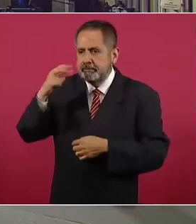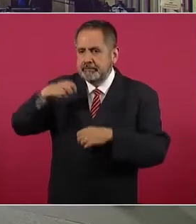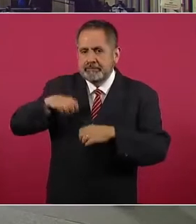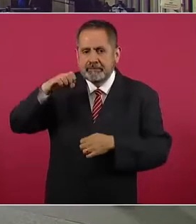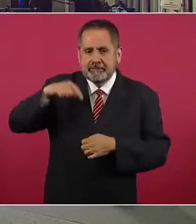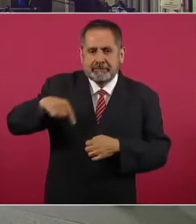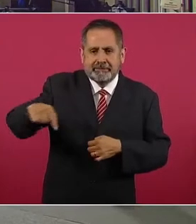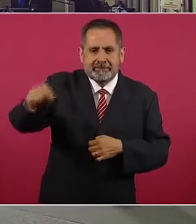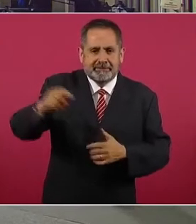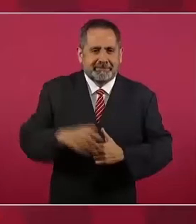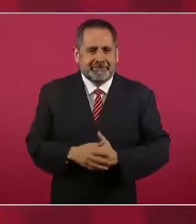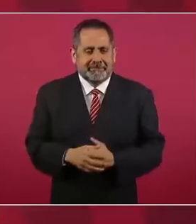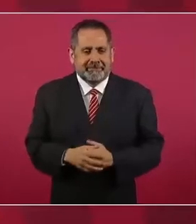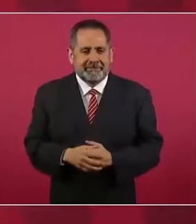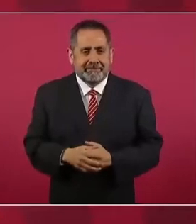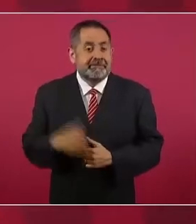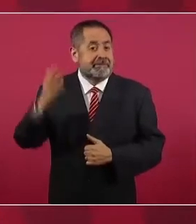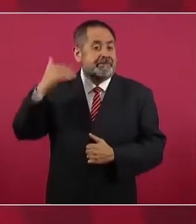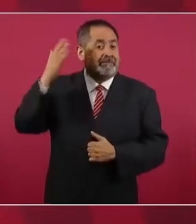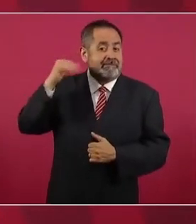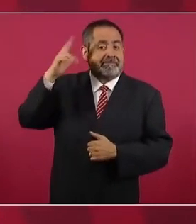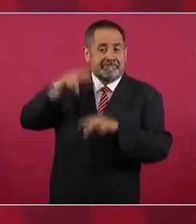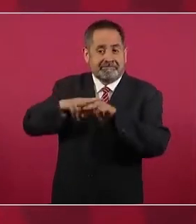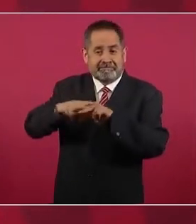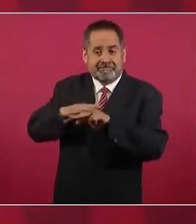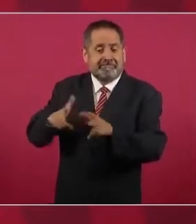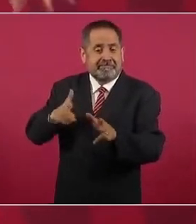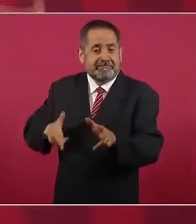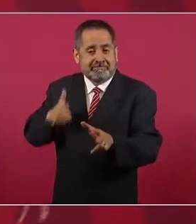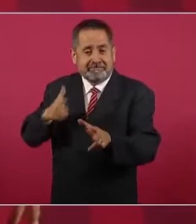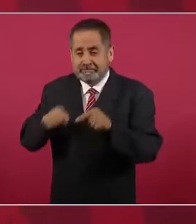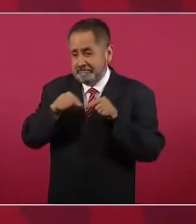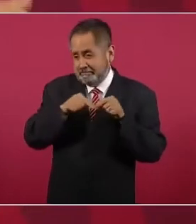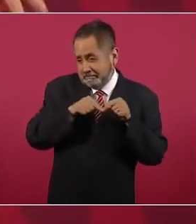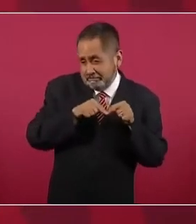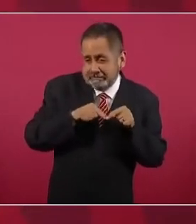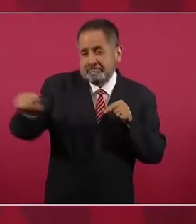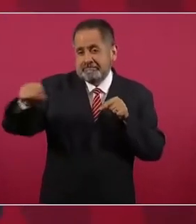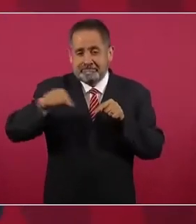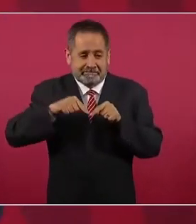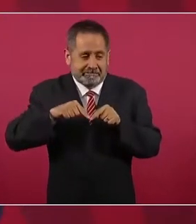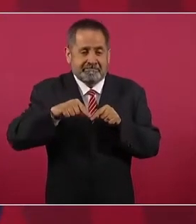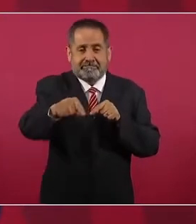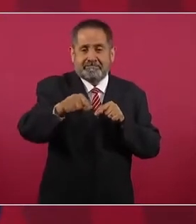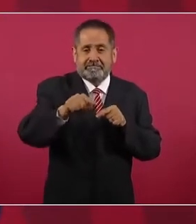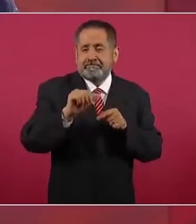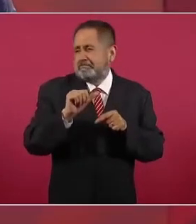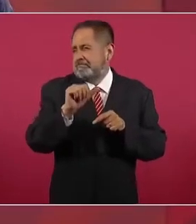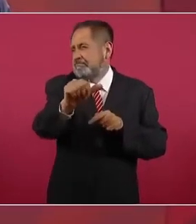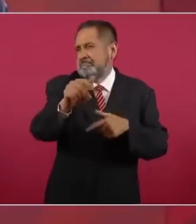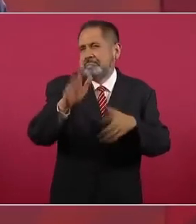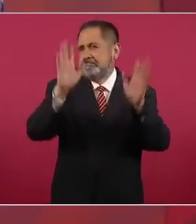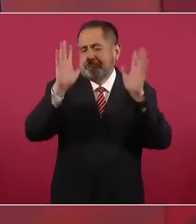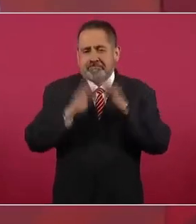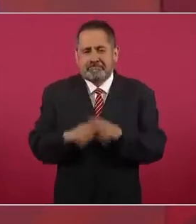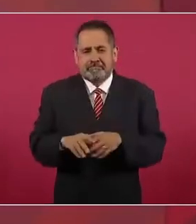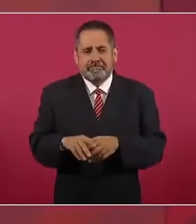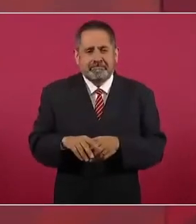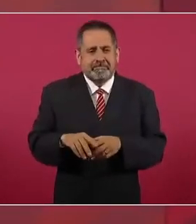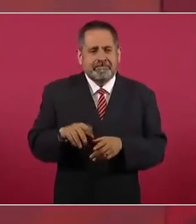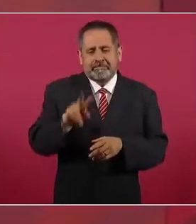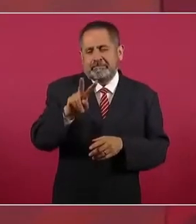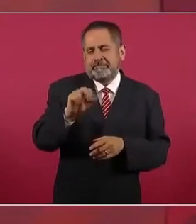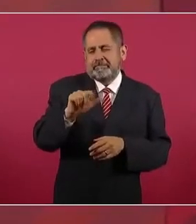Habían trenes de pasajeros, se podía ir desde aquí hasta Valladolid,